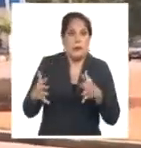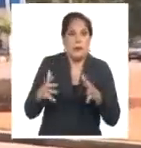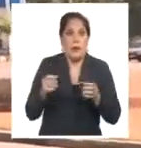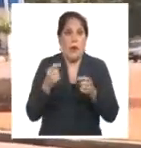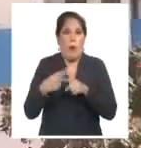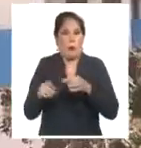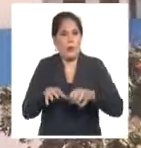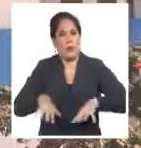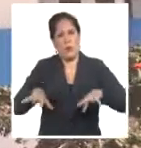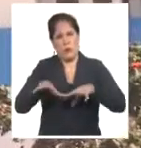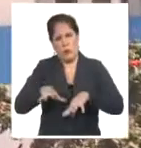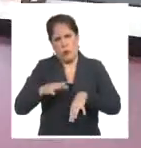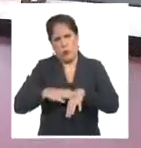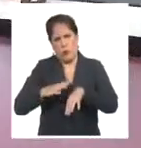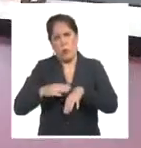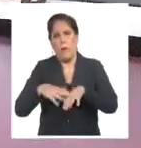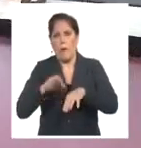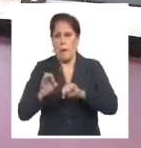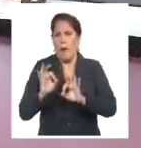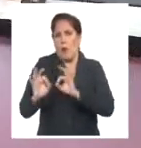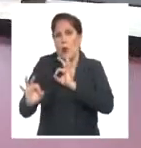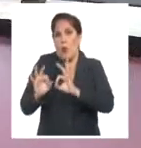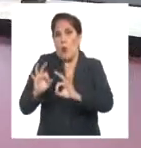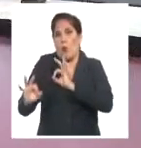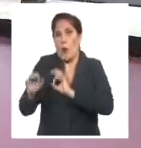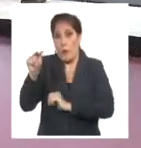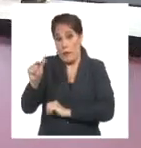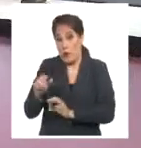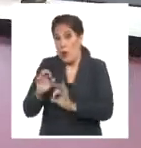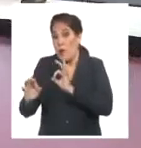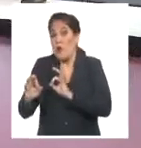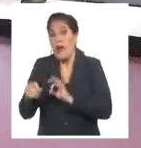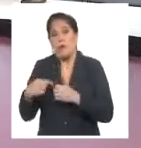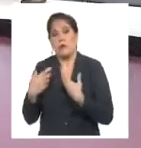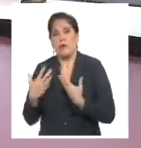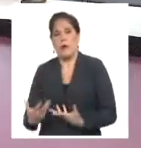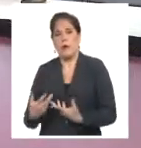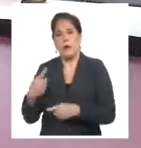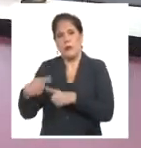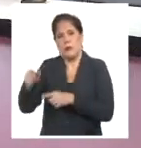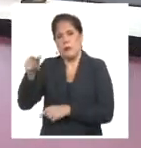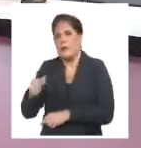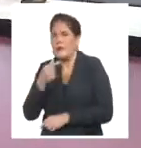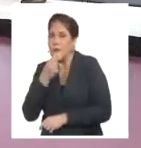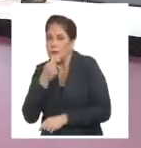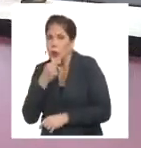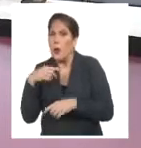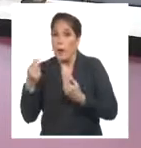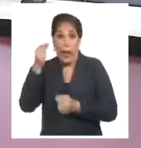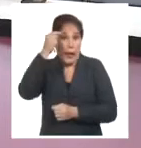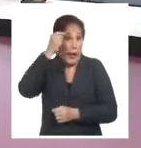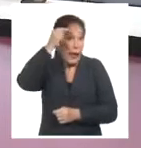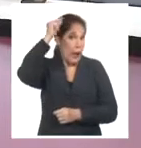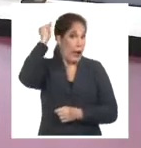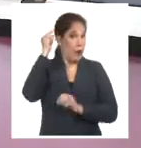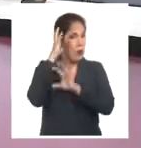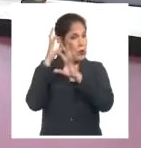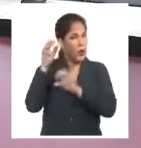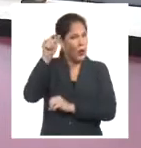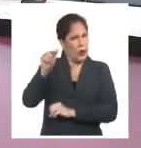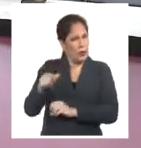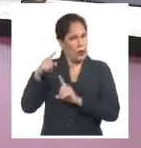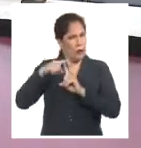situaciones, consecuencias del propio cuidado, que suele ser muy agotador. Pero, ¿qué son las neurociencias y las